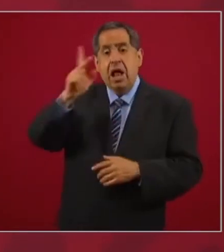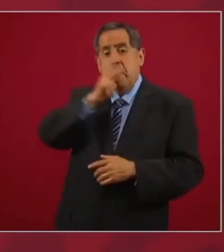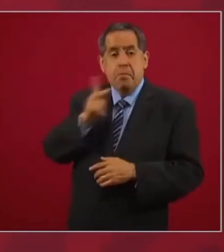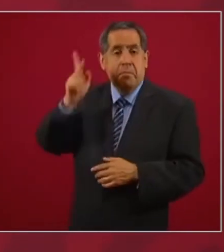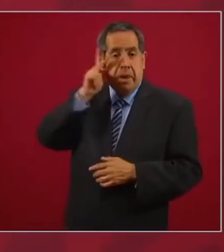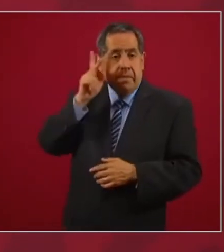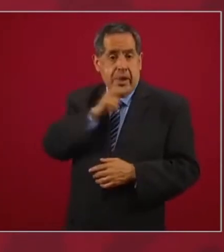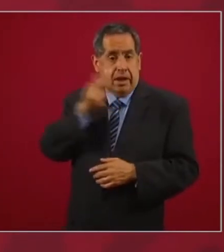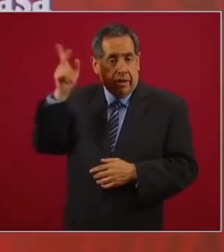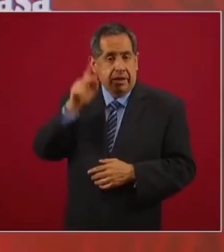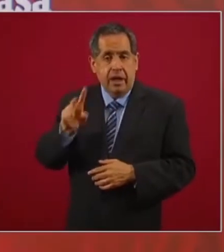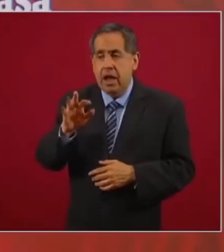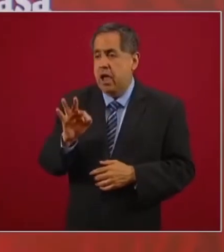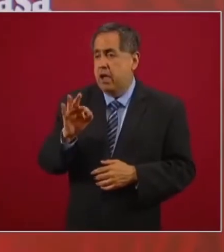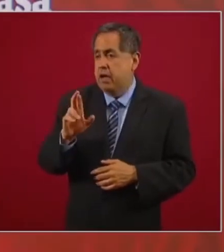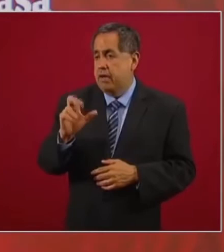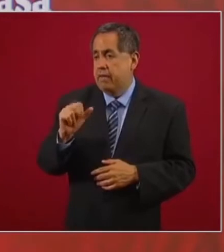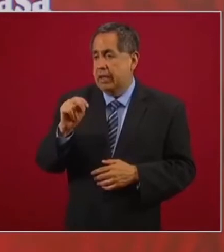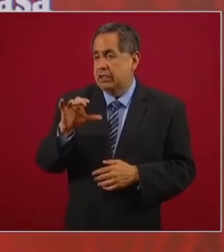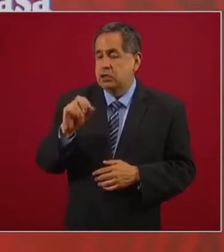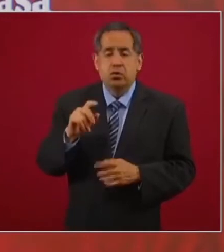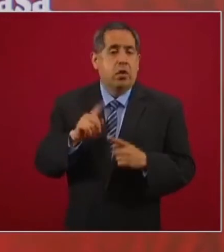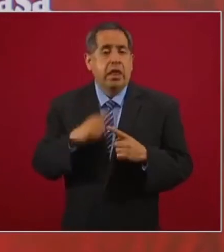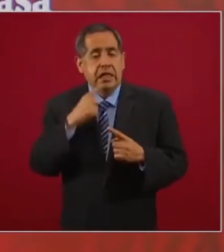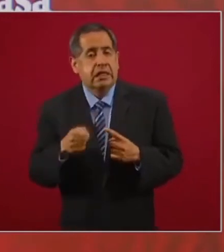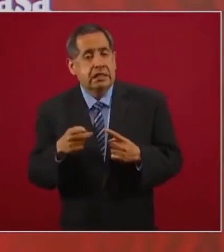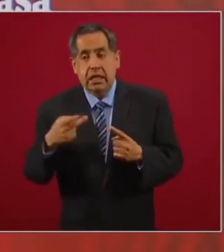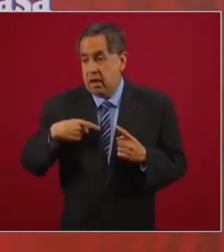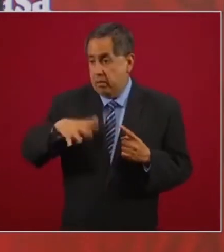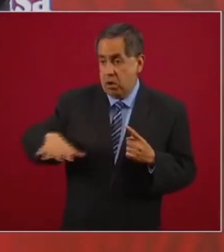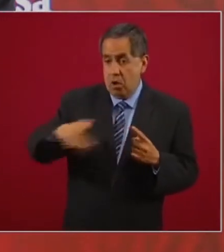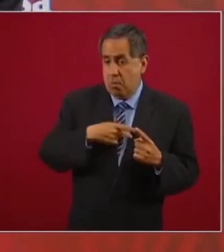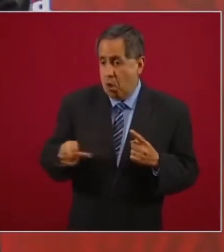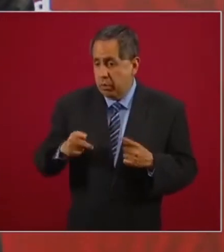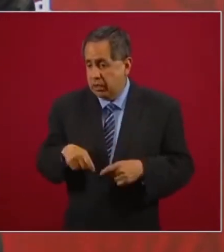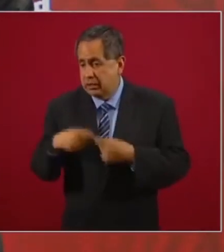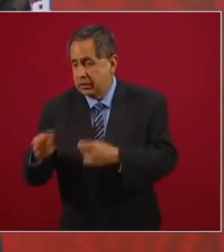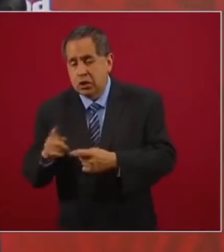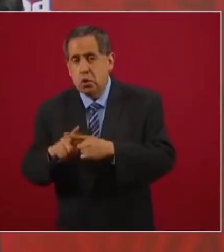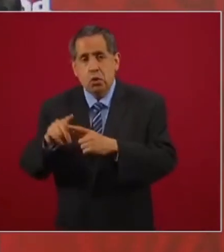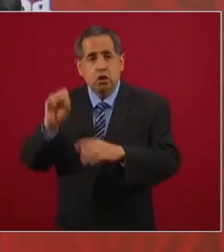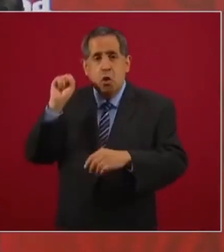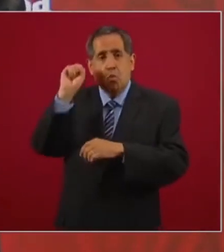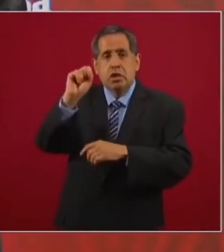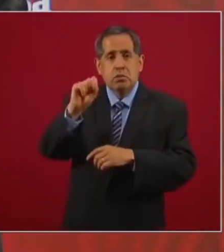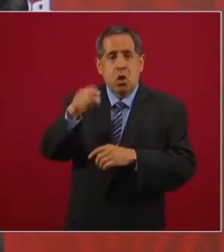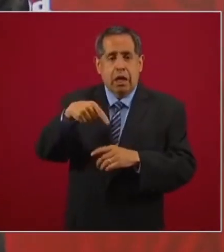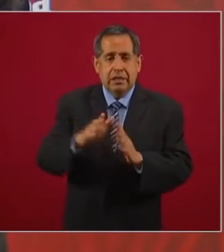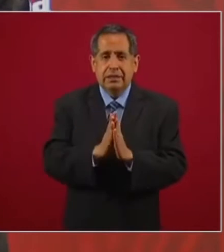que ayudar a los pobres no es comunismo, es el centro del Evangelio.